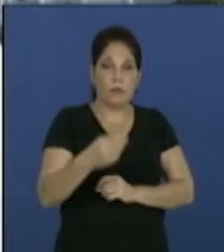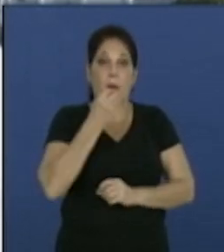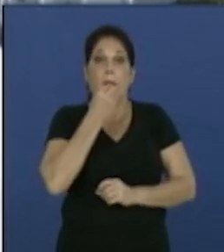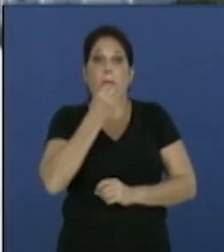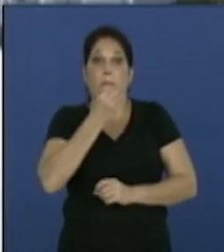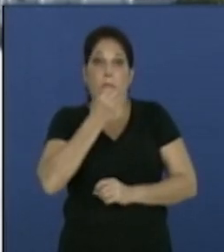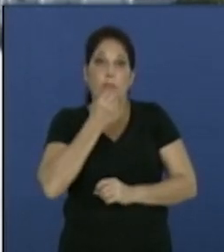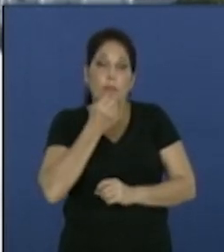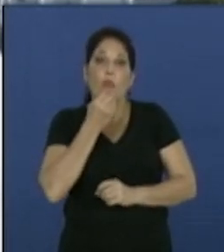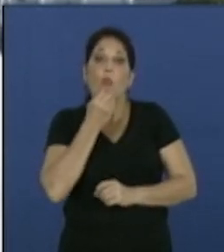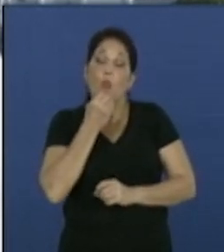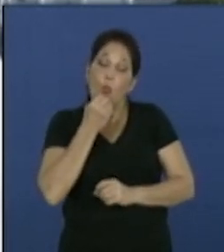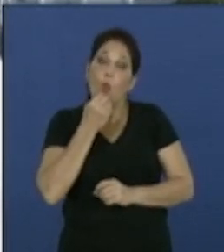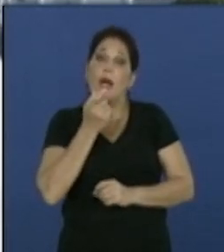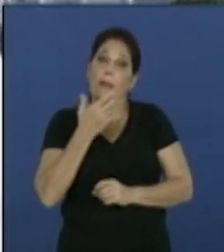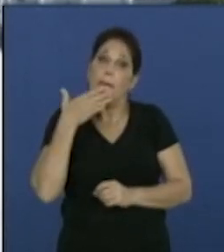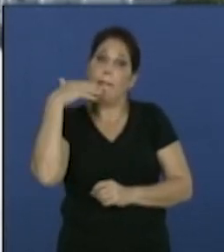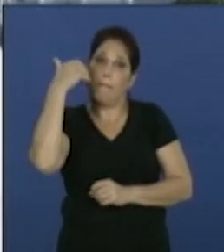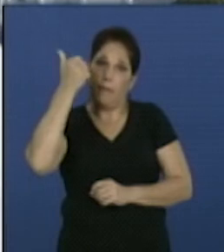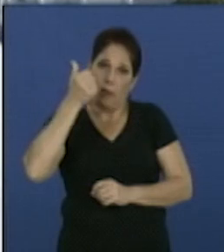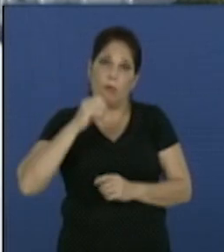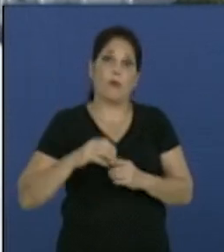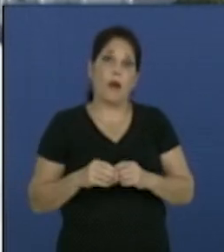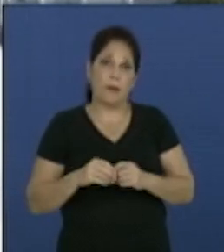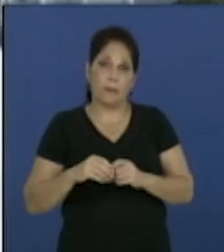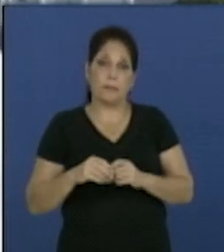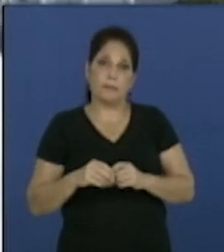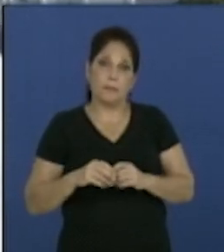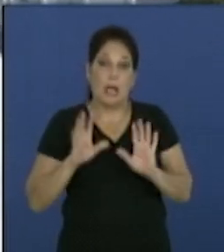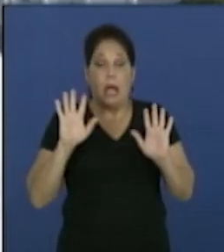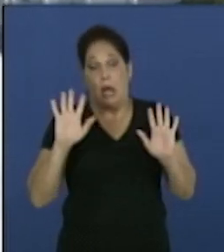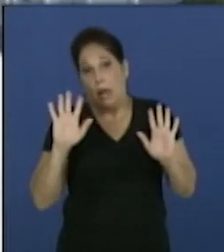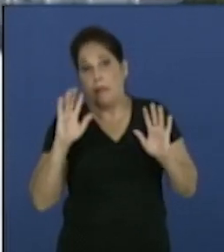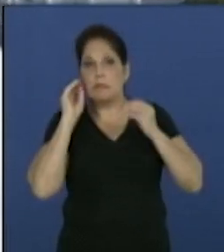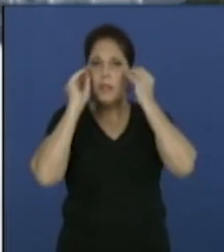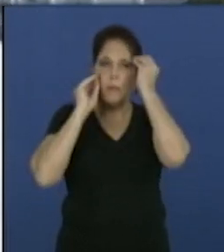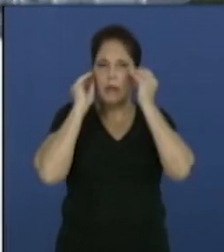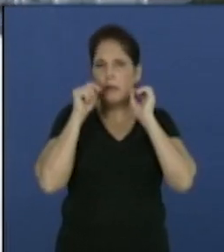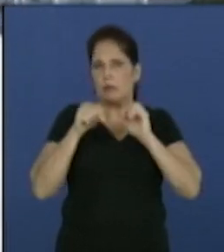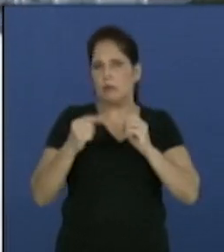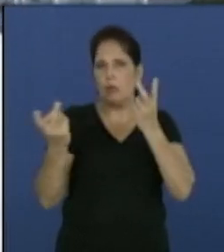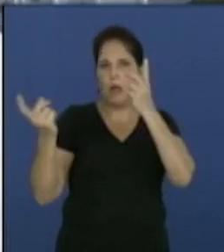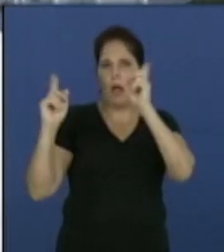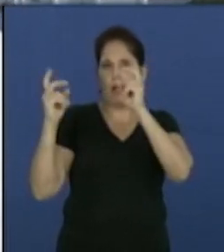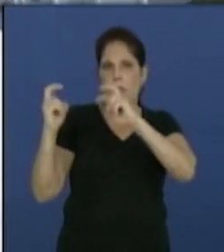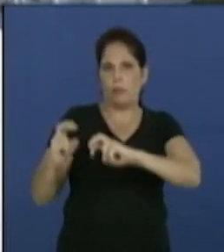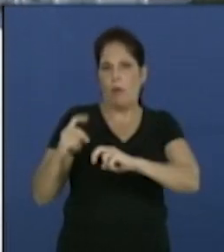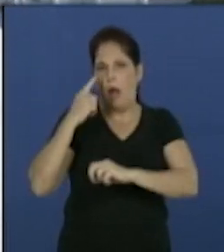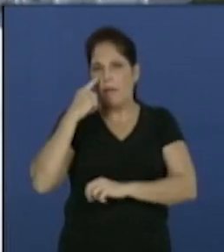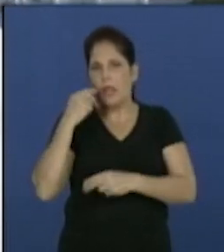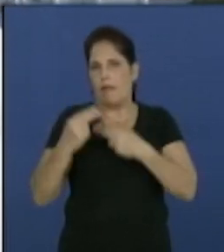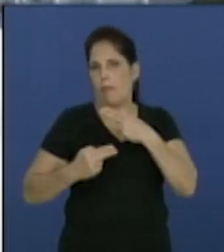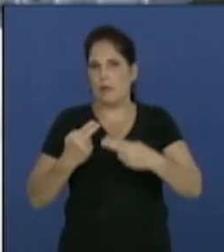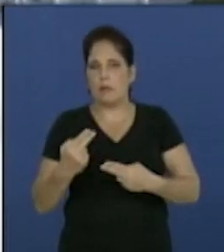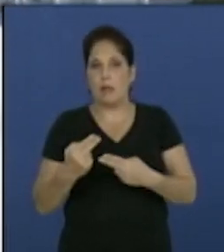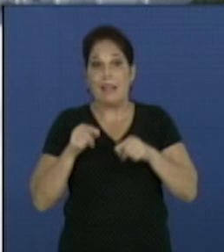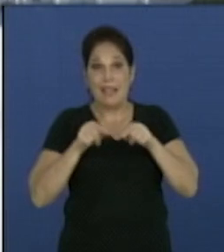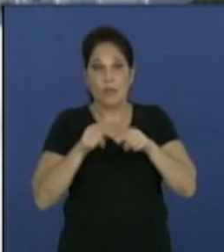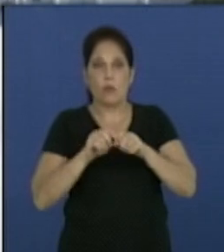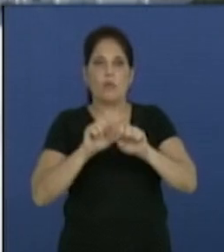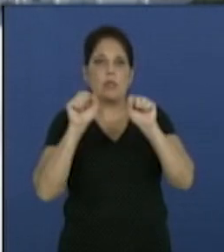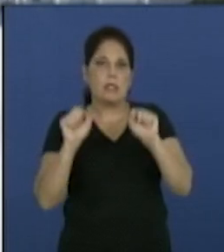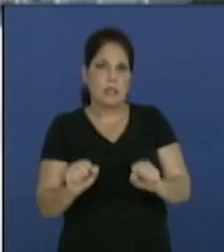haber algunos adelantos de mejora con relación a lo que estamos analizando hoy. Esto va a ser un sistema